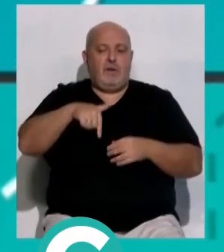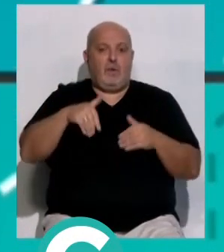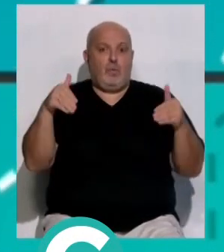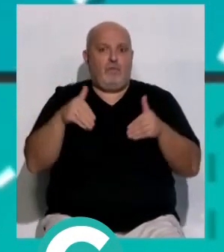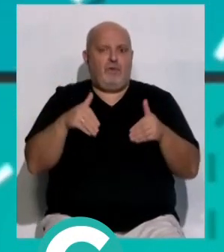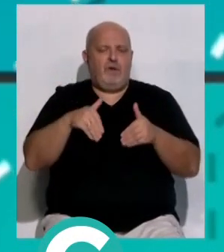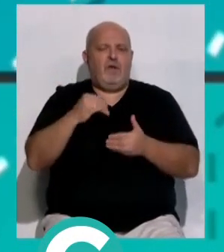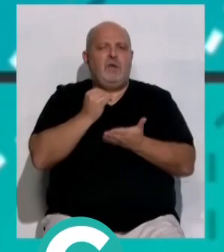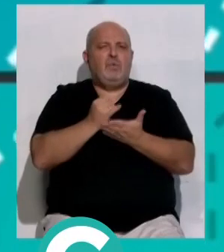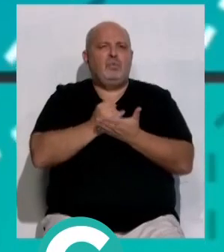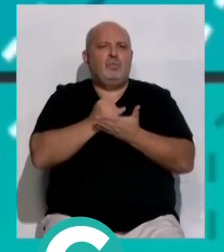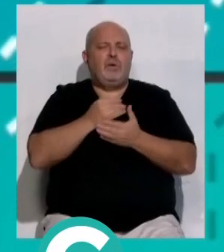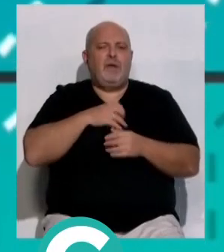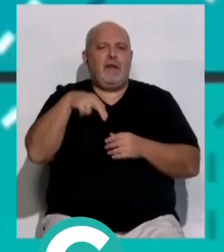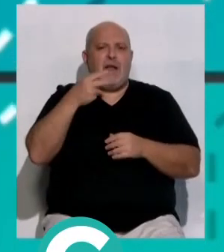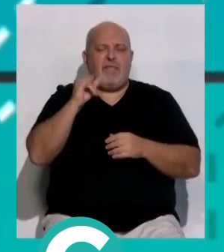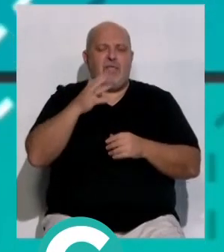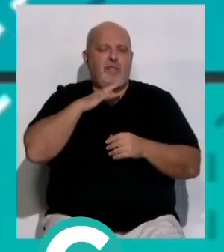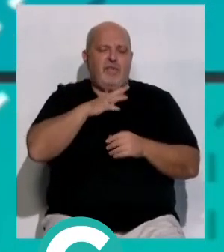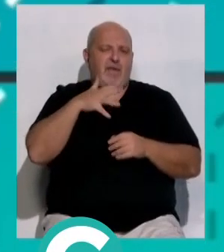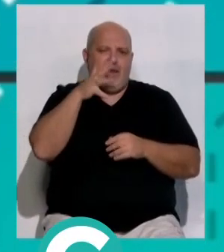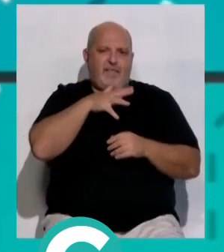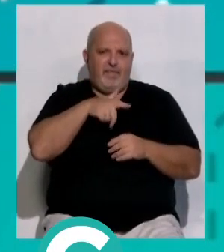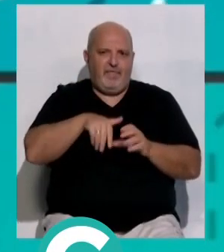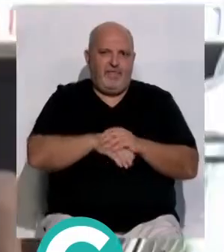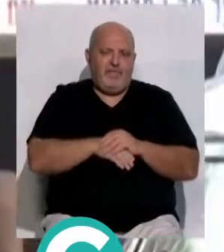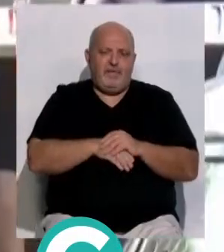jueves en el Instituto Elena García Armada de Jerez.